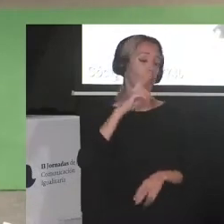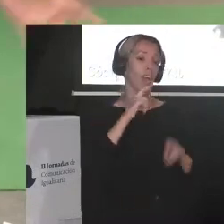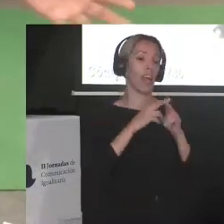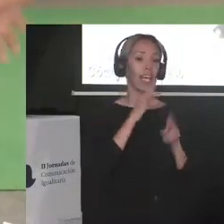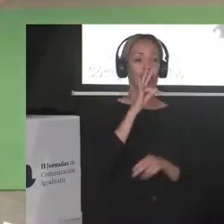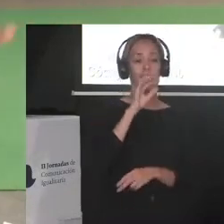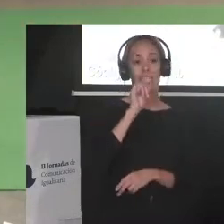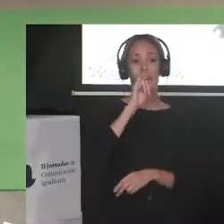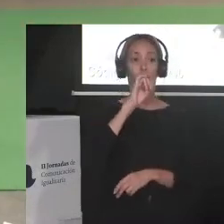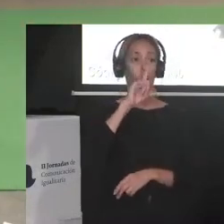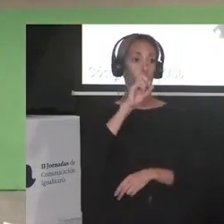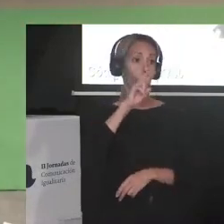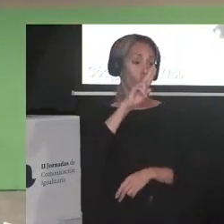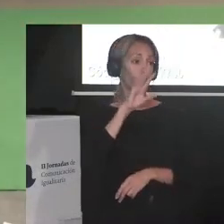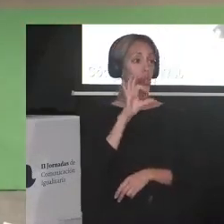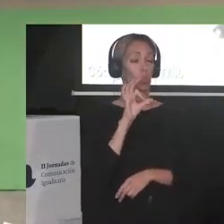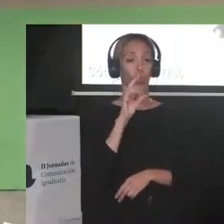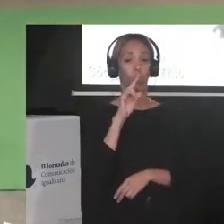¿por qué no?